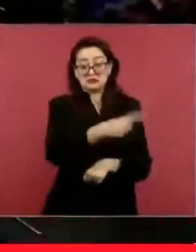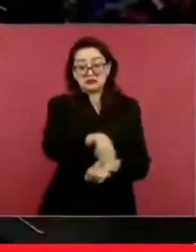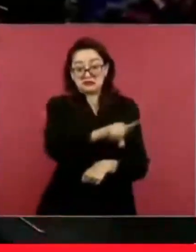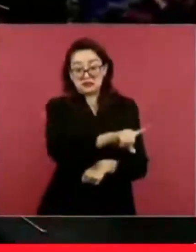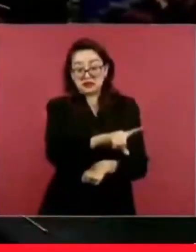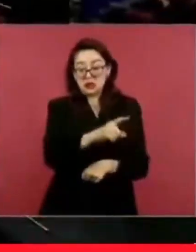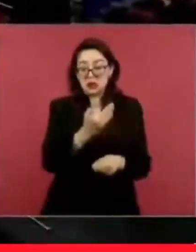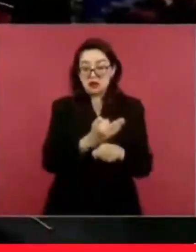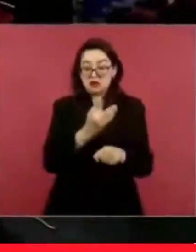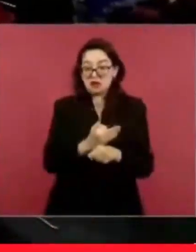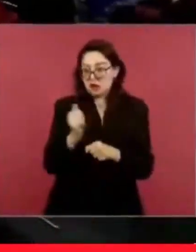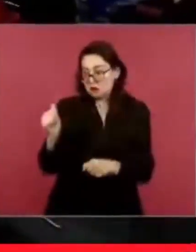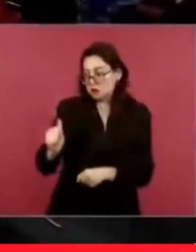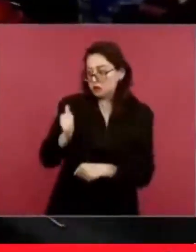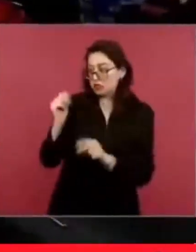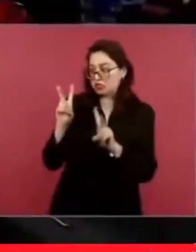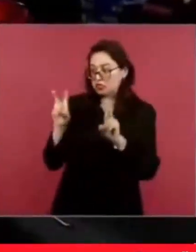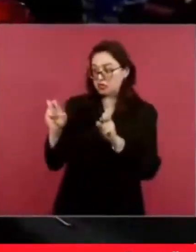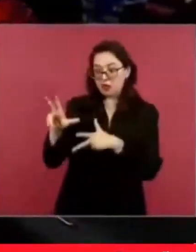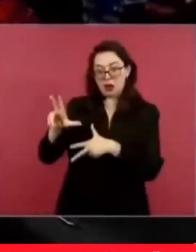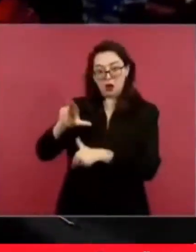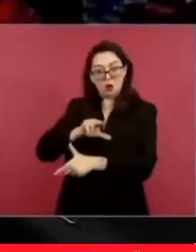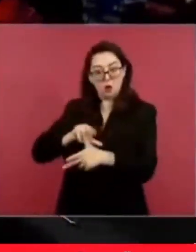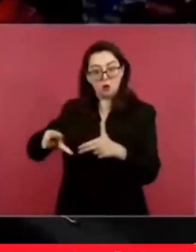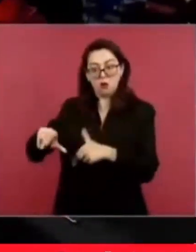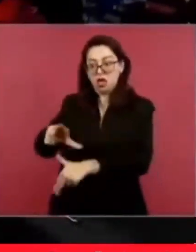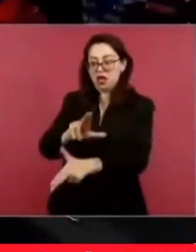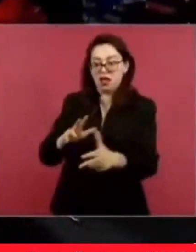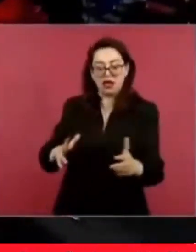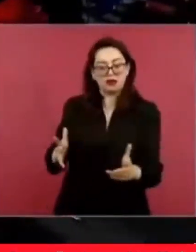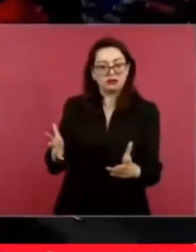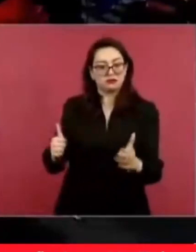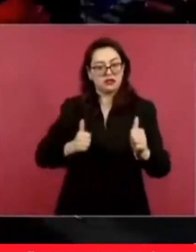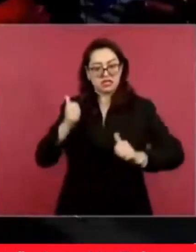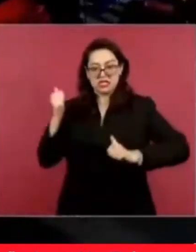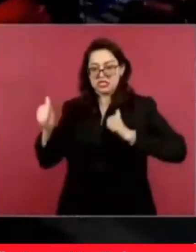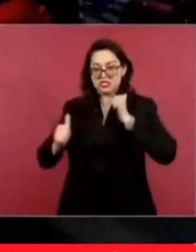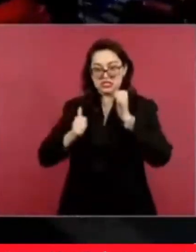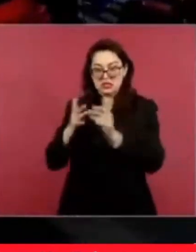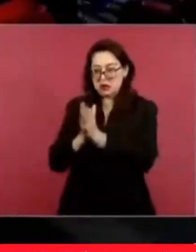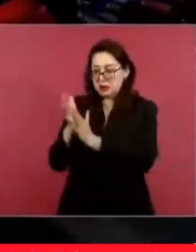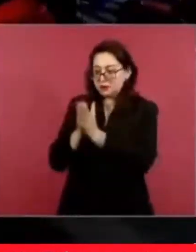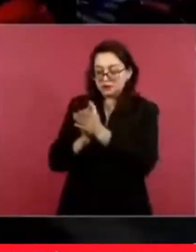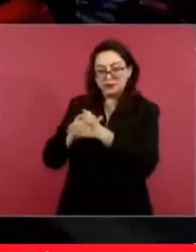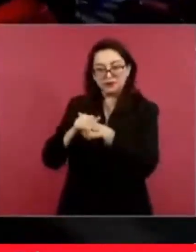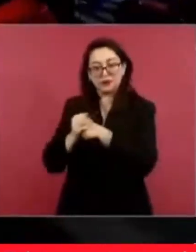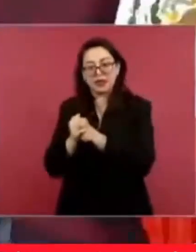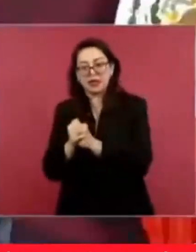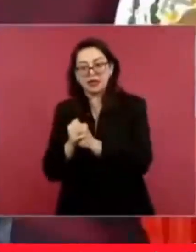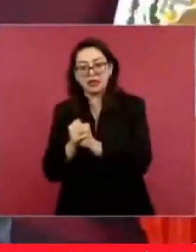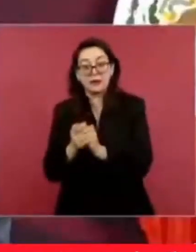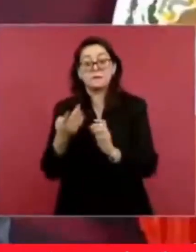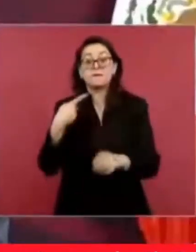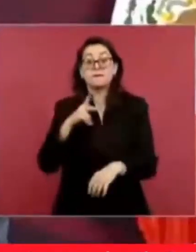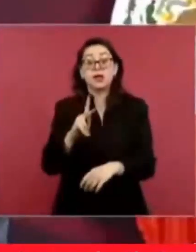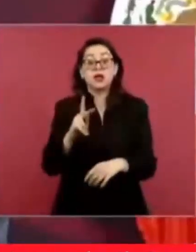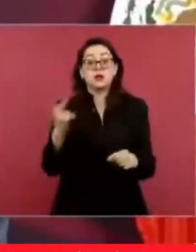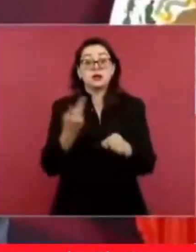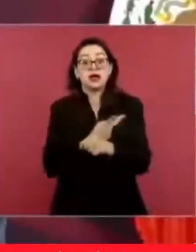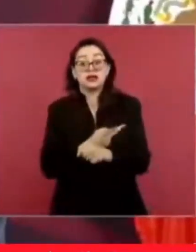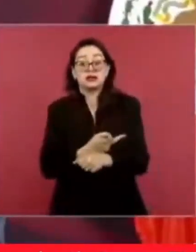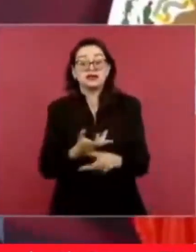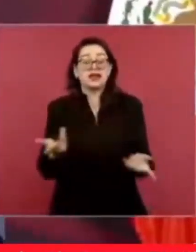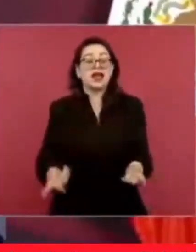ayer encontraron en Hong Kong, en un puerto,